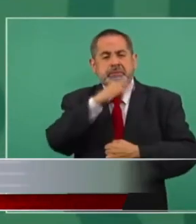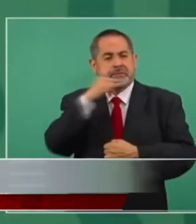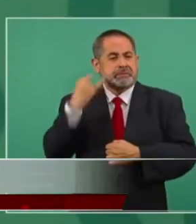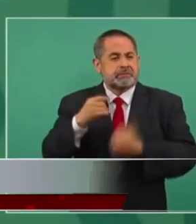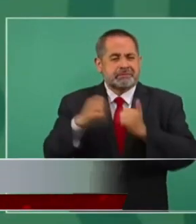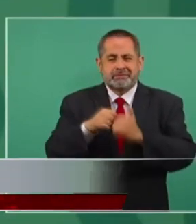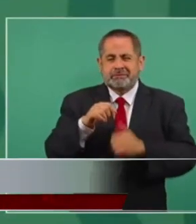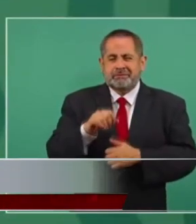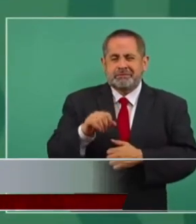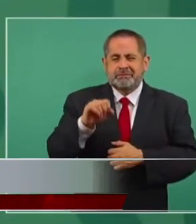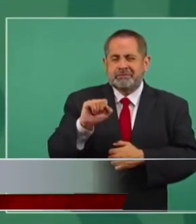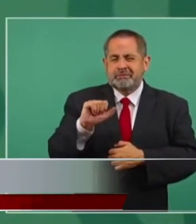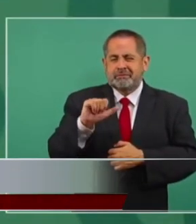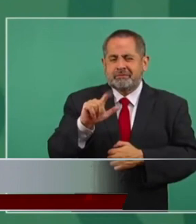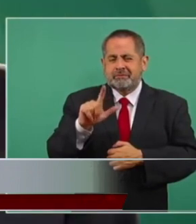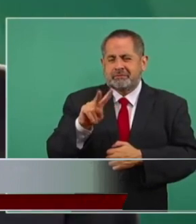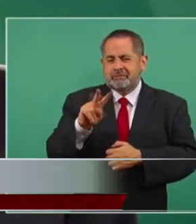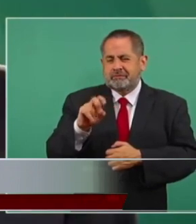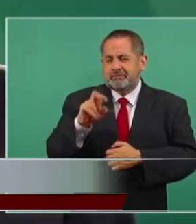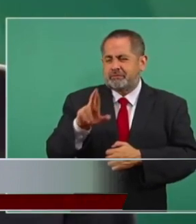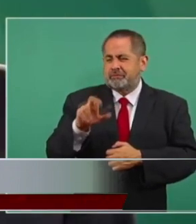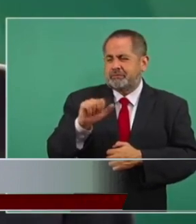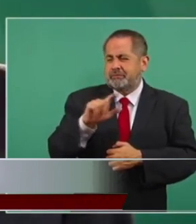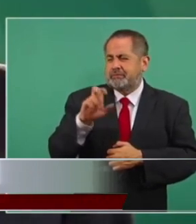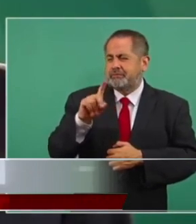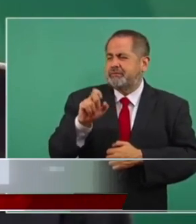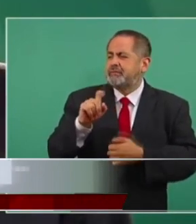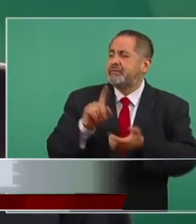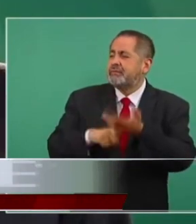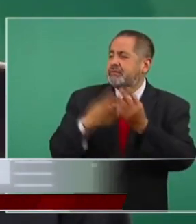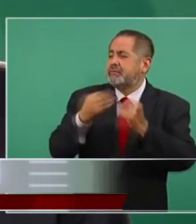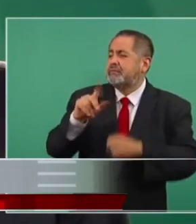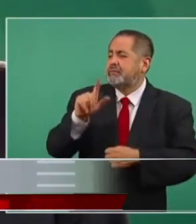en 1973